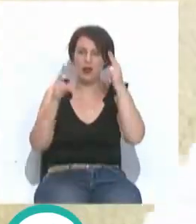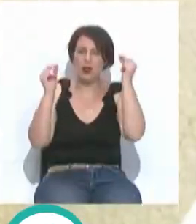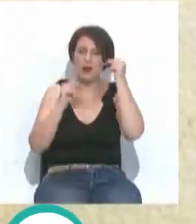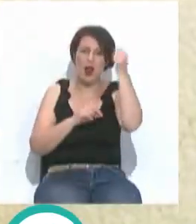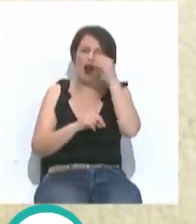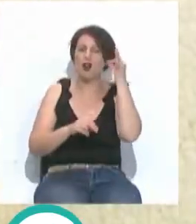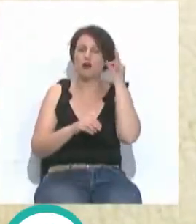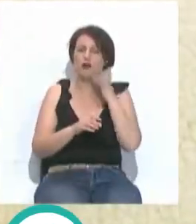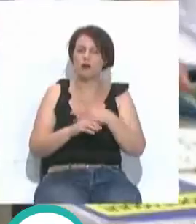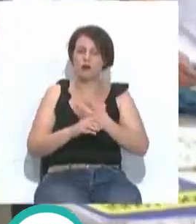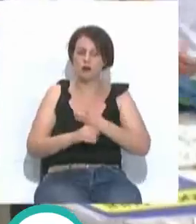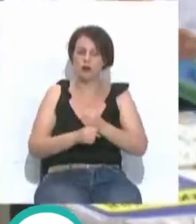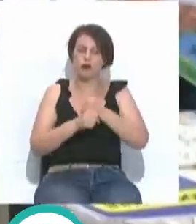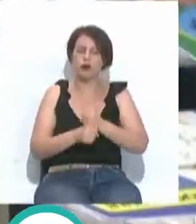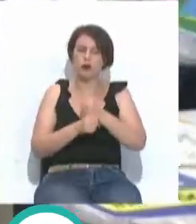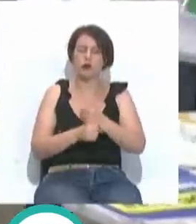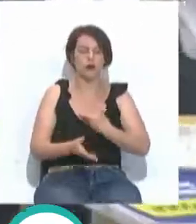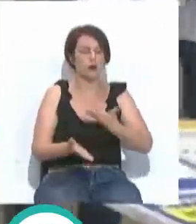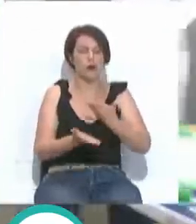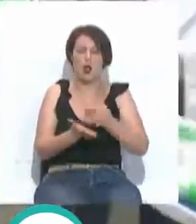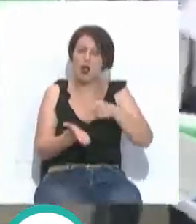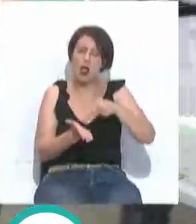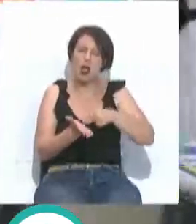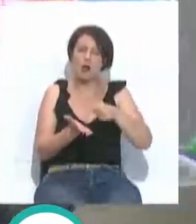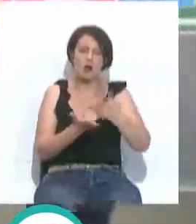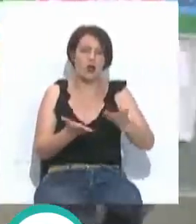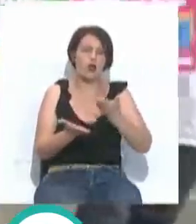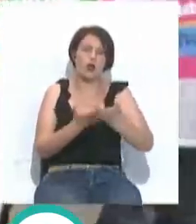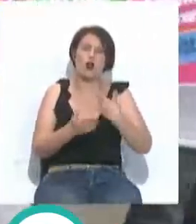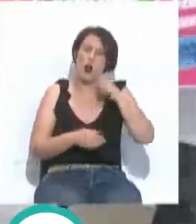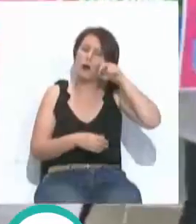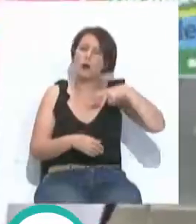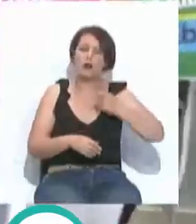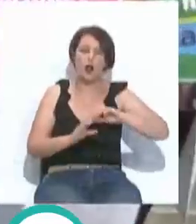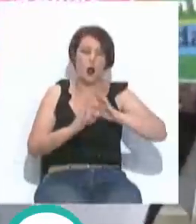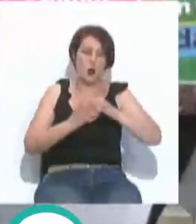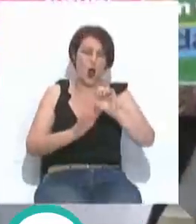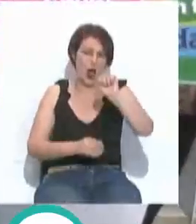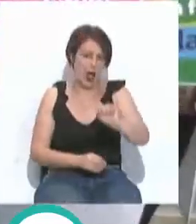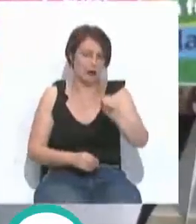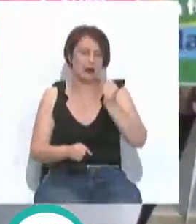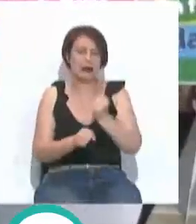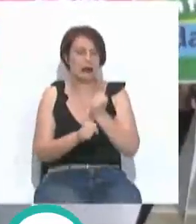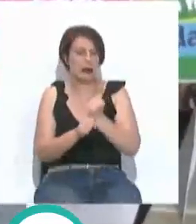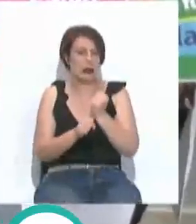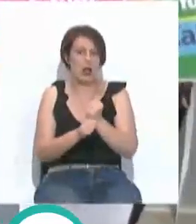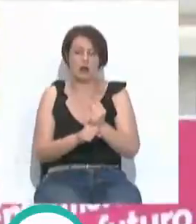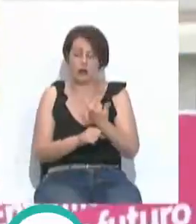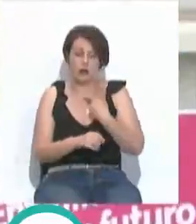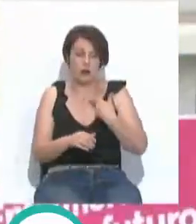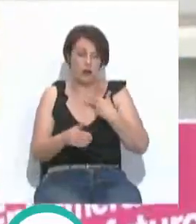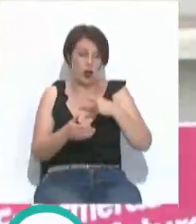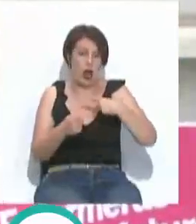enfermeros concentrados han insistido en la petición del reconocimiento profesional de Grupo A y poder trabajar con suficientes medios y recursos